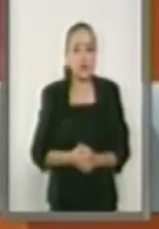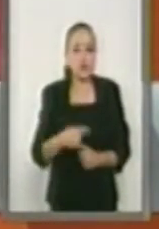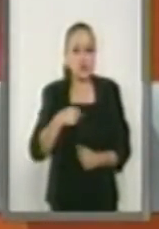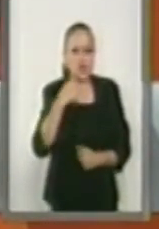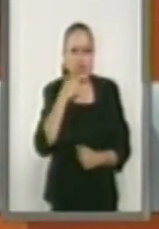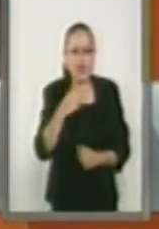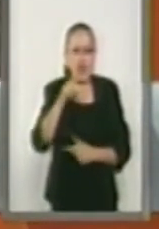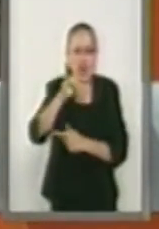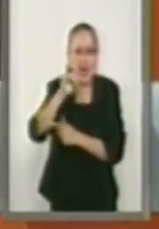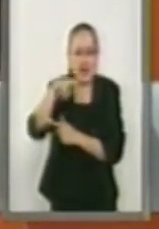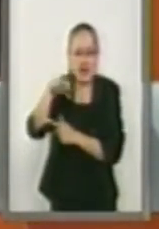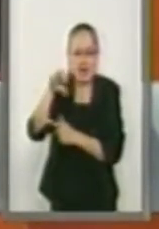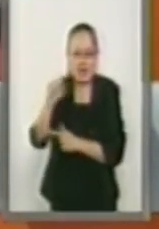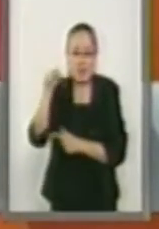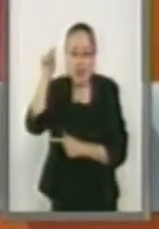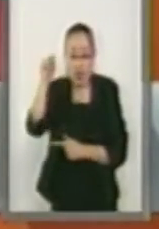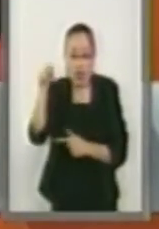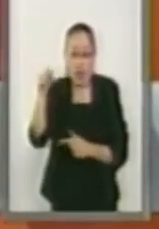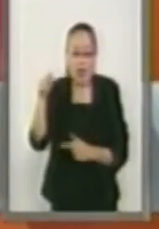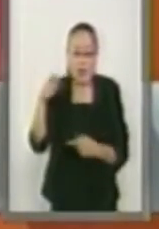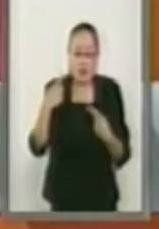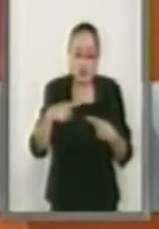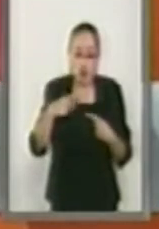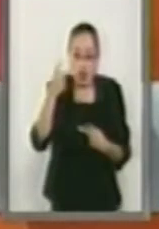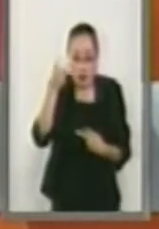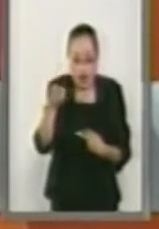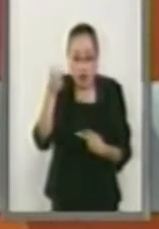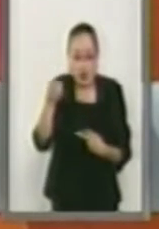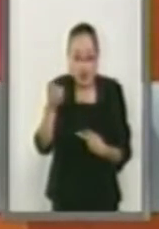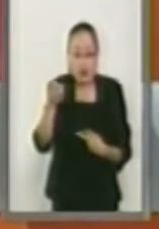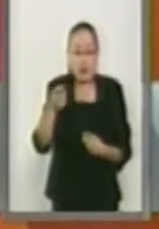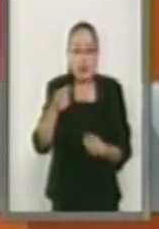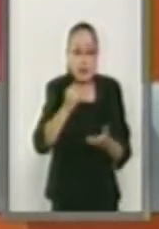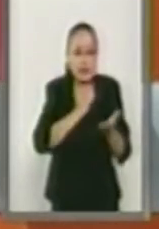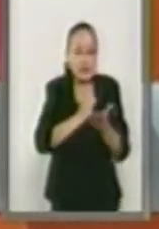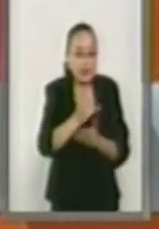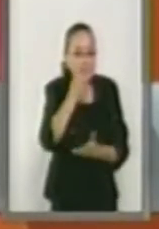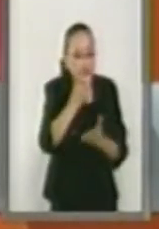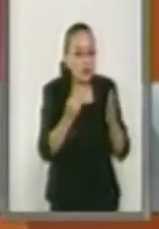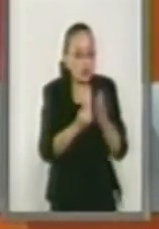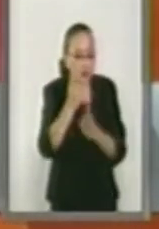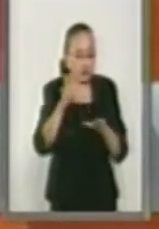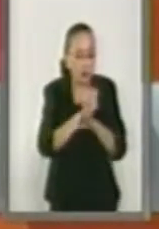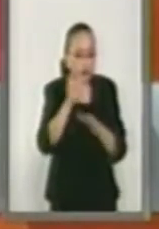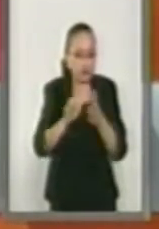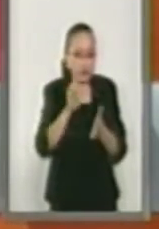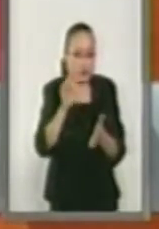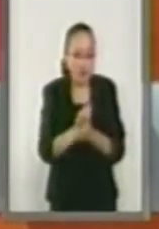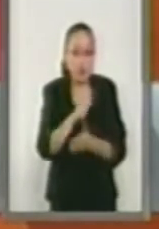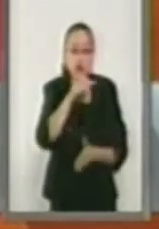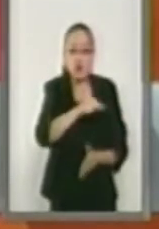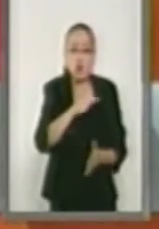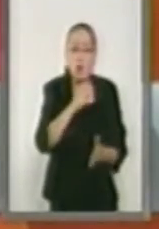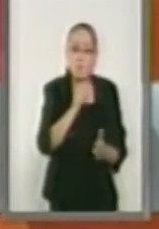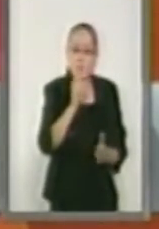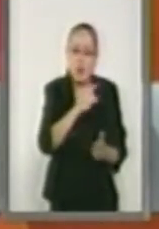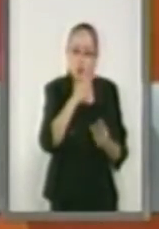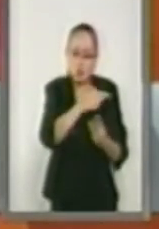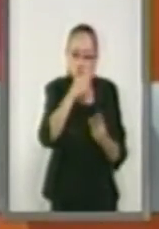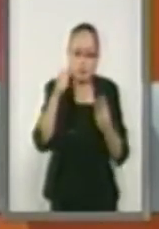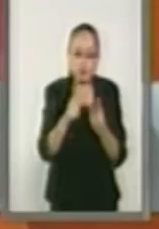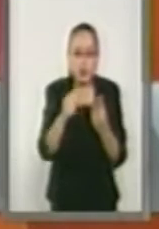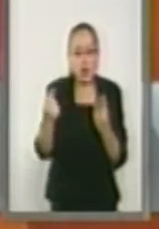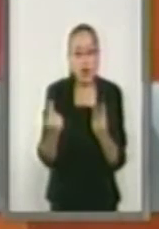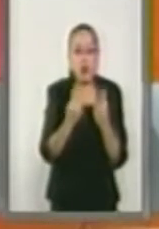Lainez, si usted, como se dice, va a ser el ministro de la Corte que se sume a los otros tres, para